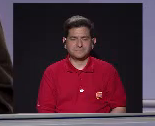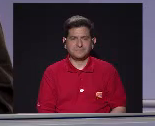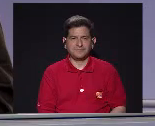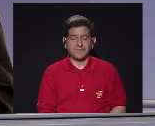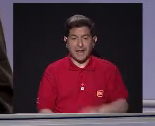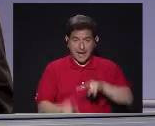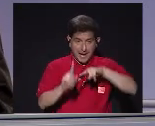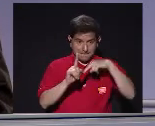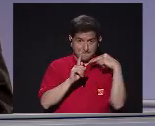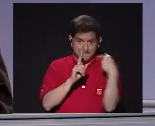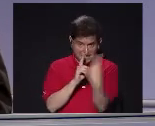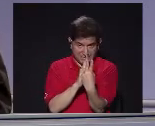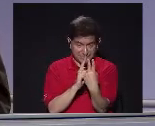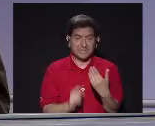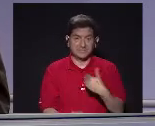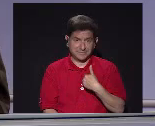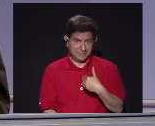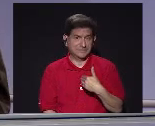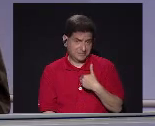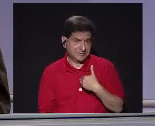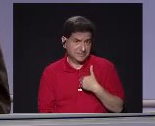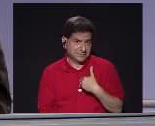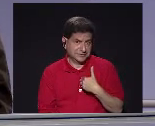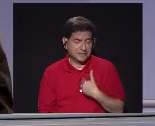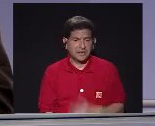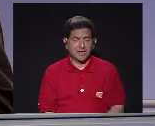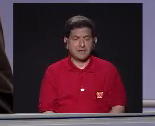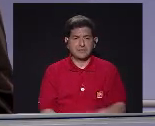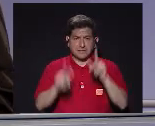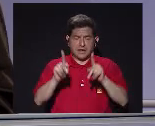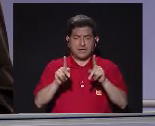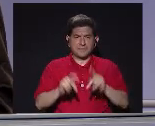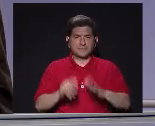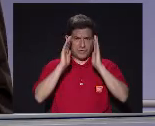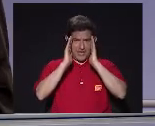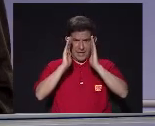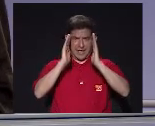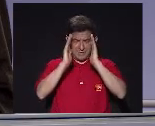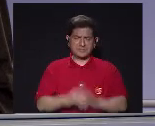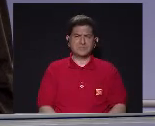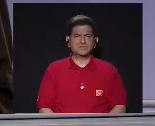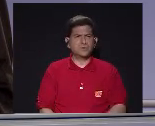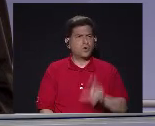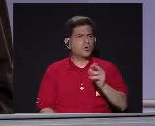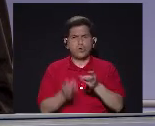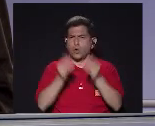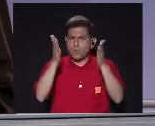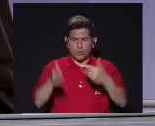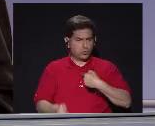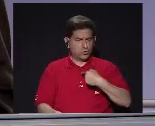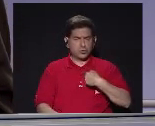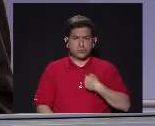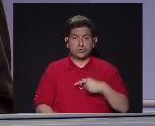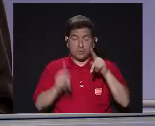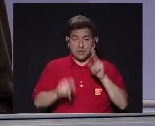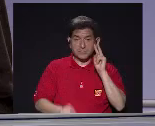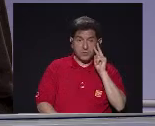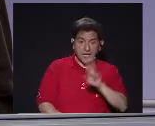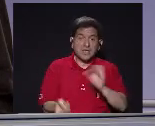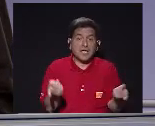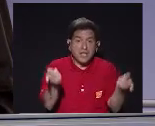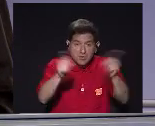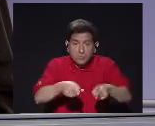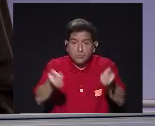Por lo menos Desde el punto de vista De De De De espectador Porque yo digo Que más bien Más que un productor Yo soy un espectador De lo que pasó